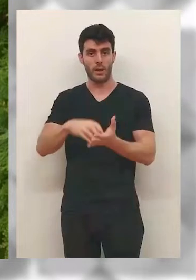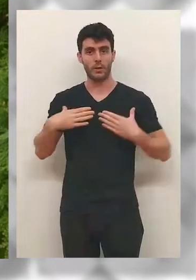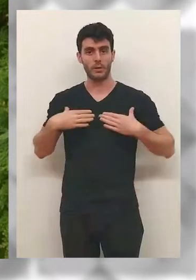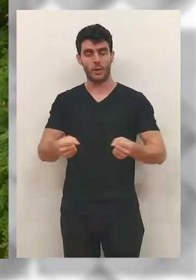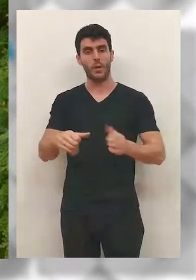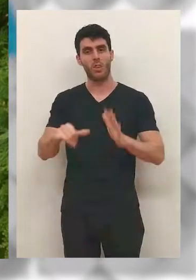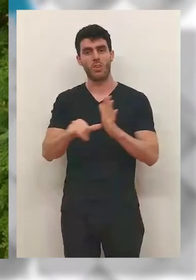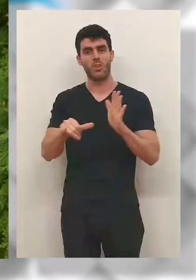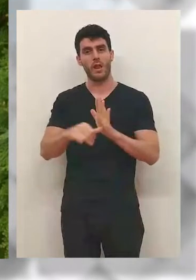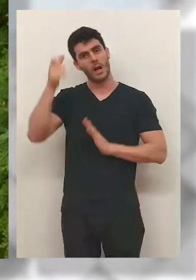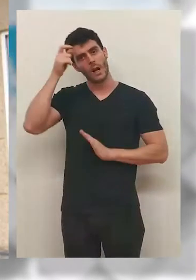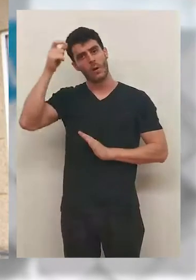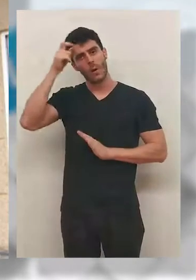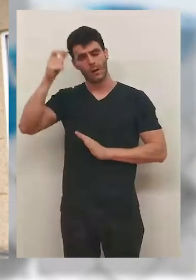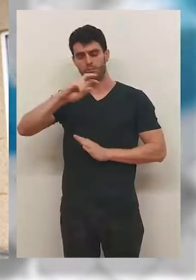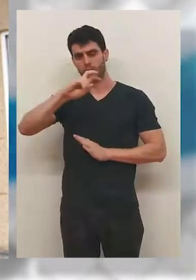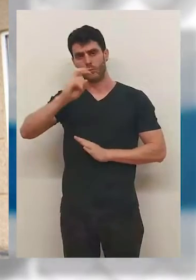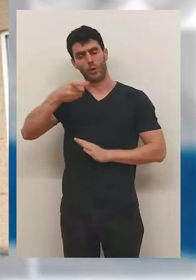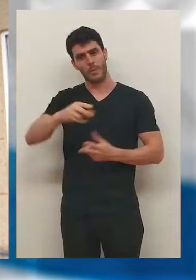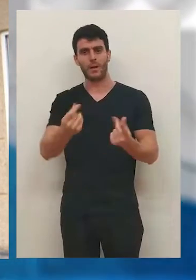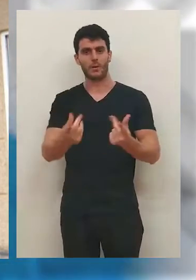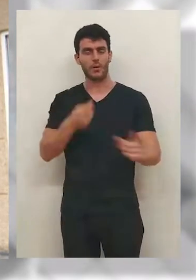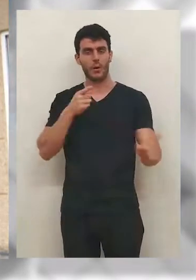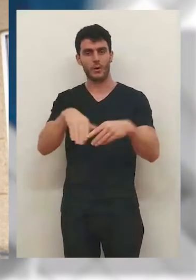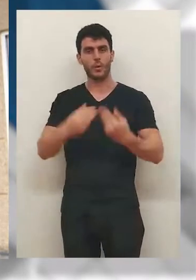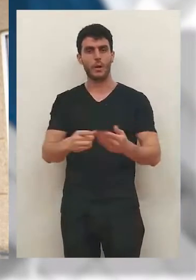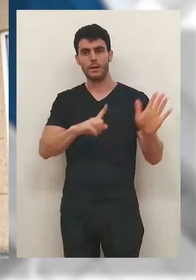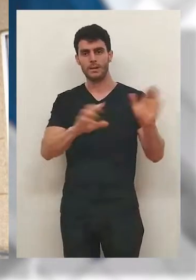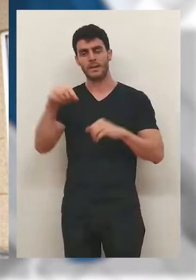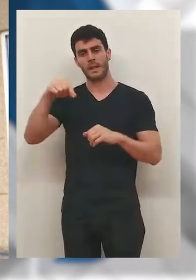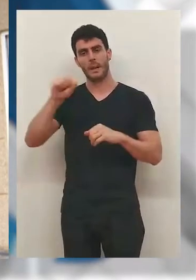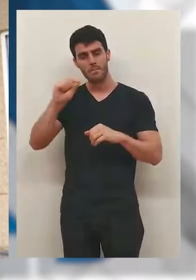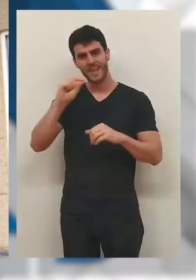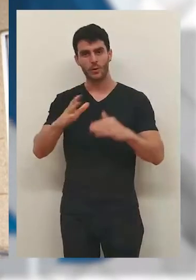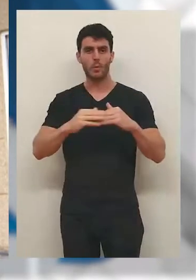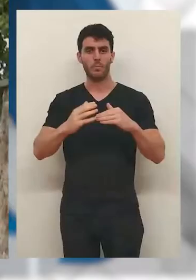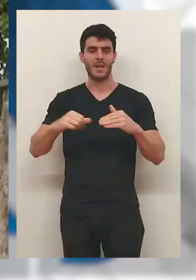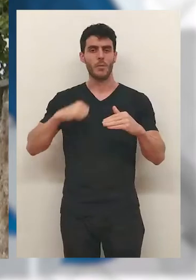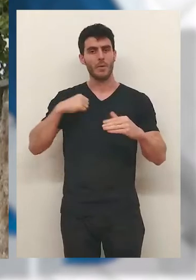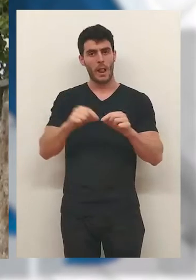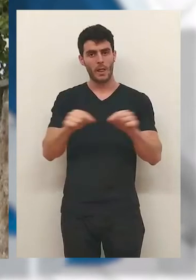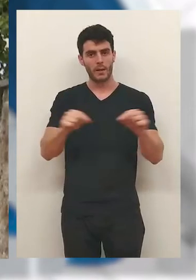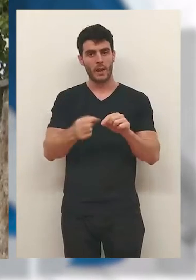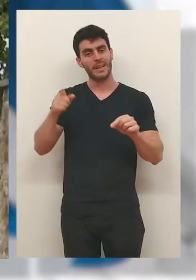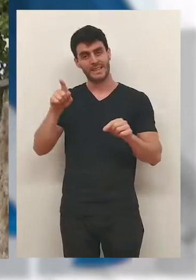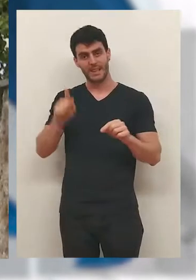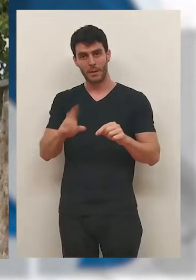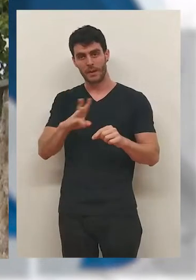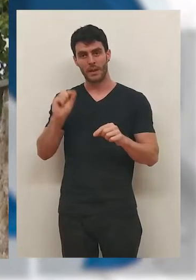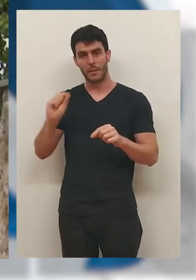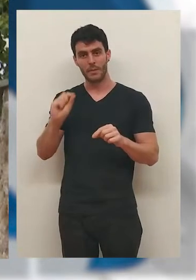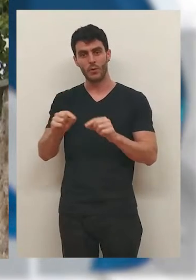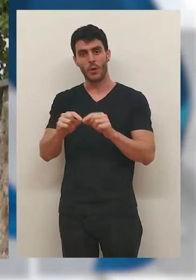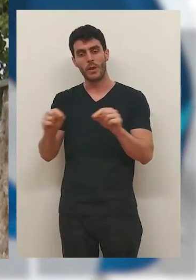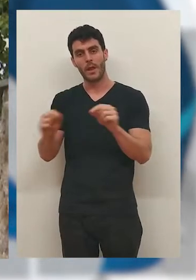ciudadanos a su centro de salud, a su cabecera de comarca o a Logroño. Los objetivos son que nadie esté a más de 60 minutos del hospital